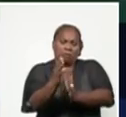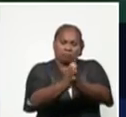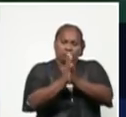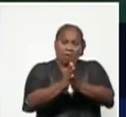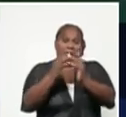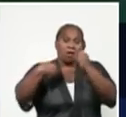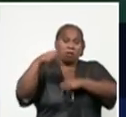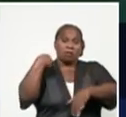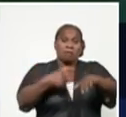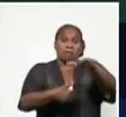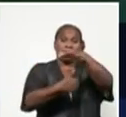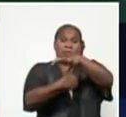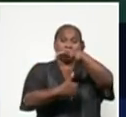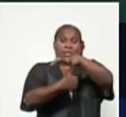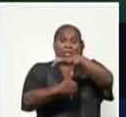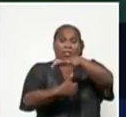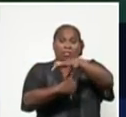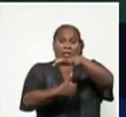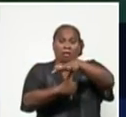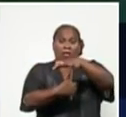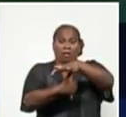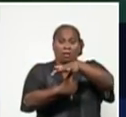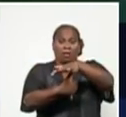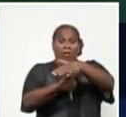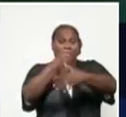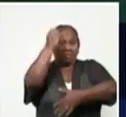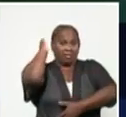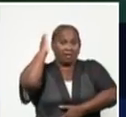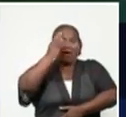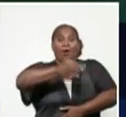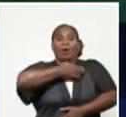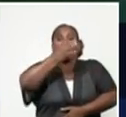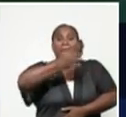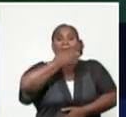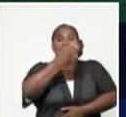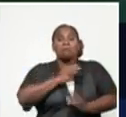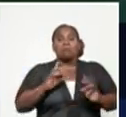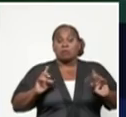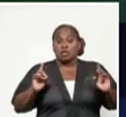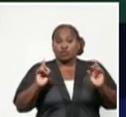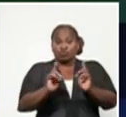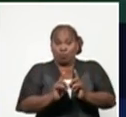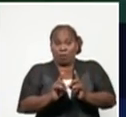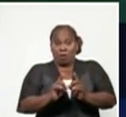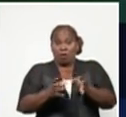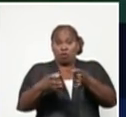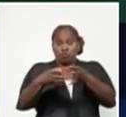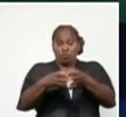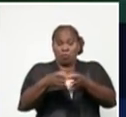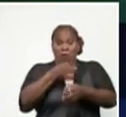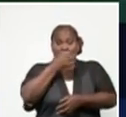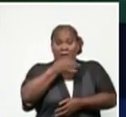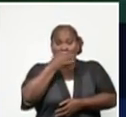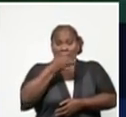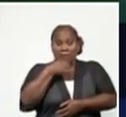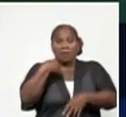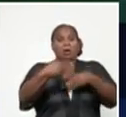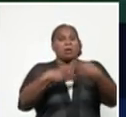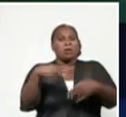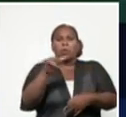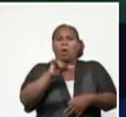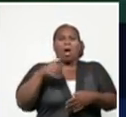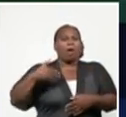el resumen del grupo temporal de trabajo, llamaba y decía, como hemos hecho en otras ocasiones